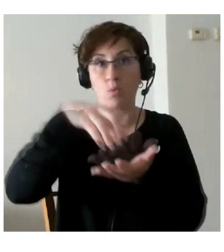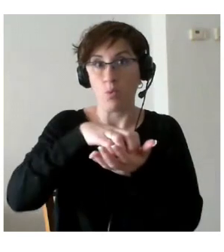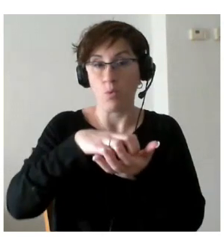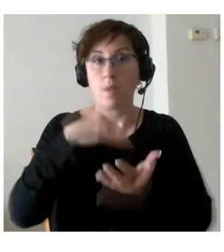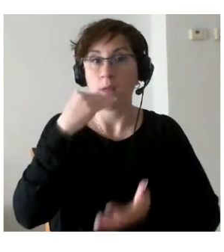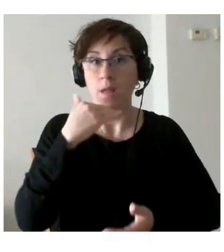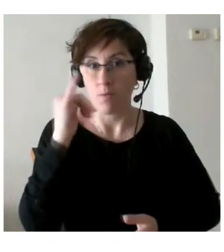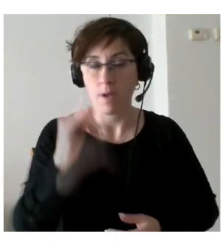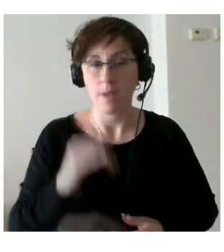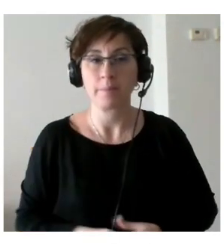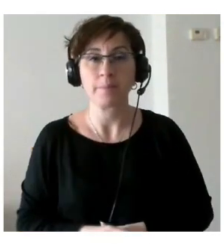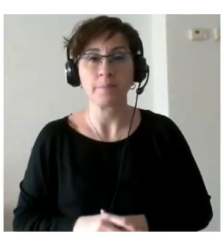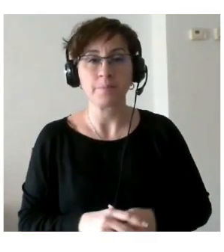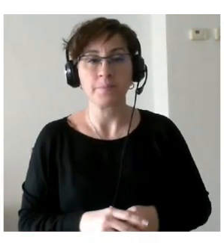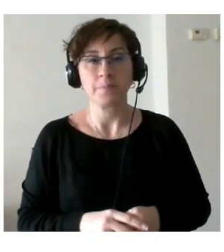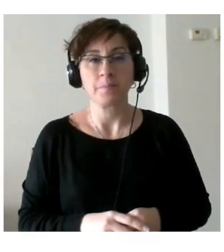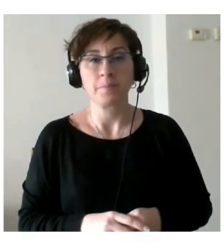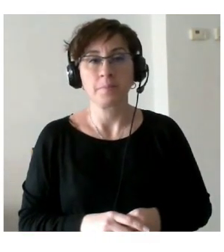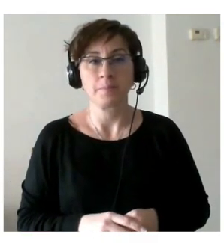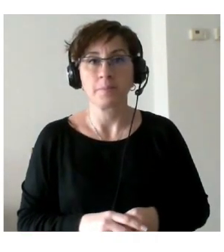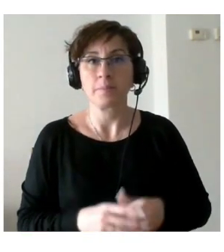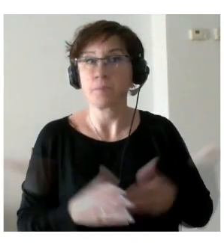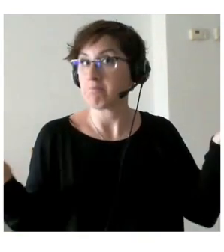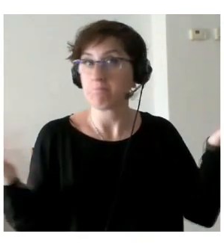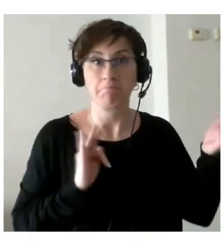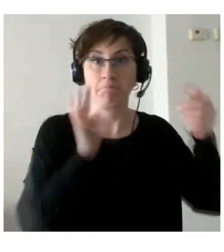bueno. Y nada más. David, tienes la palabra.